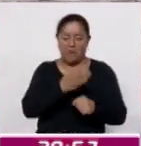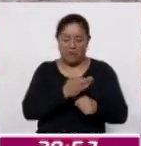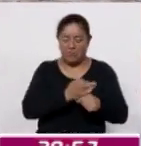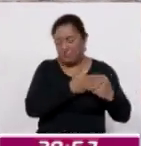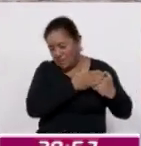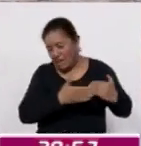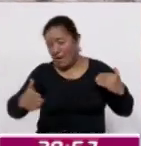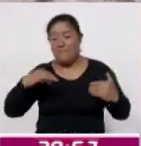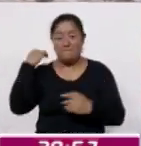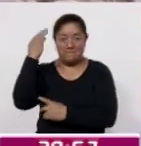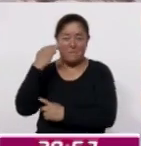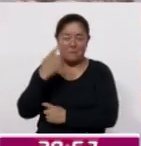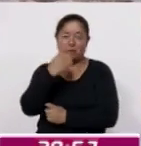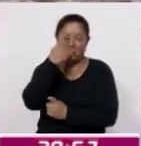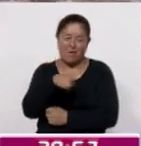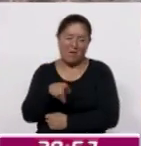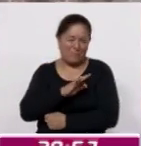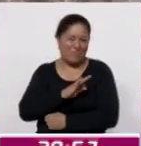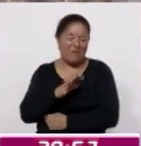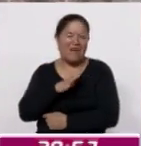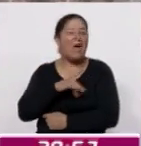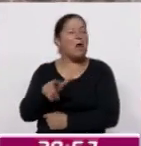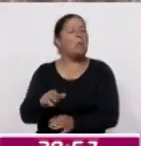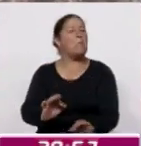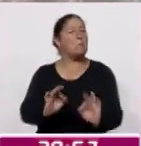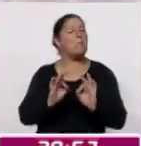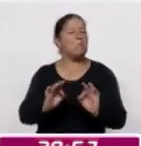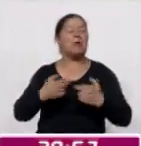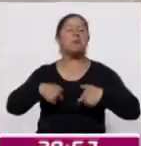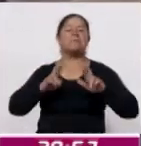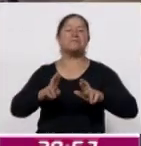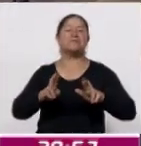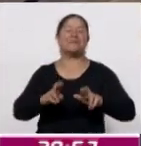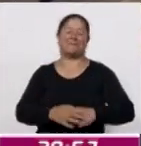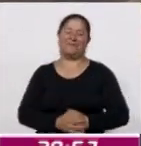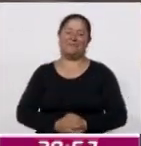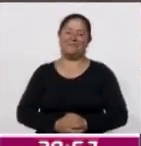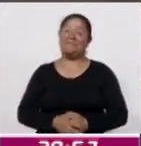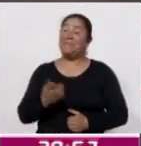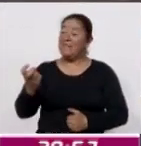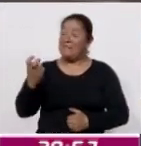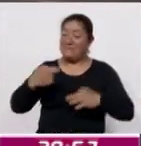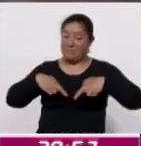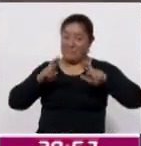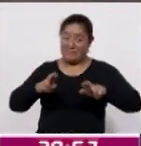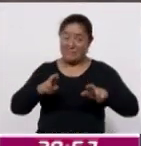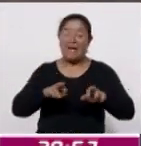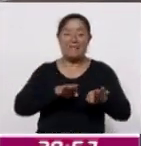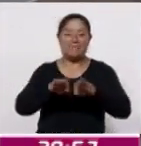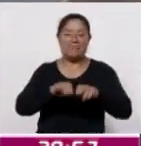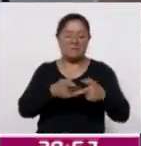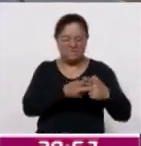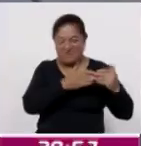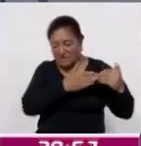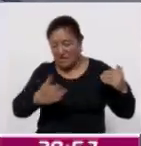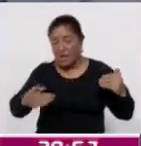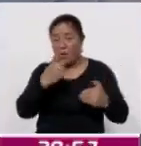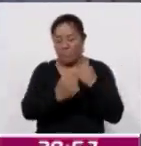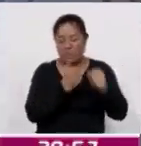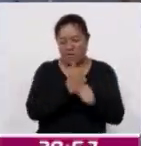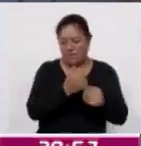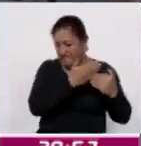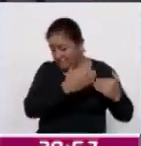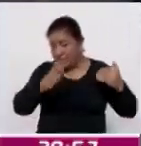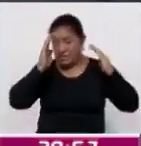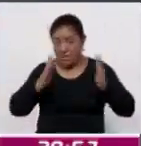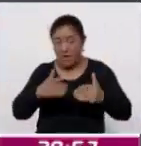marzo para poder tener un buen representativo. Representativo que comenzará a trabajar a finales de año para estar listo para